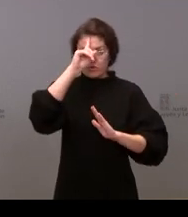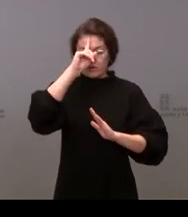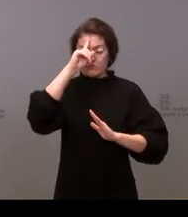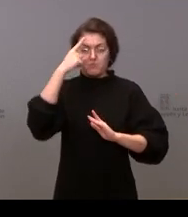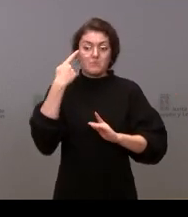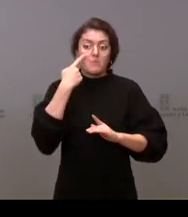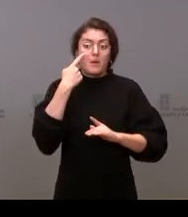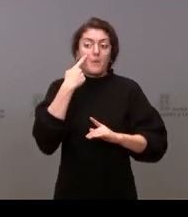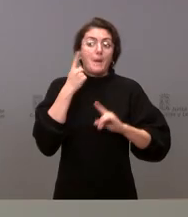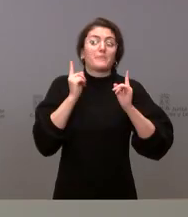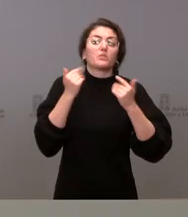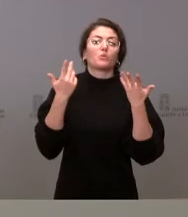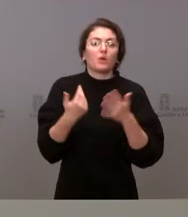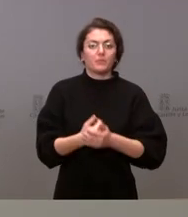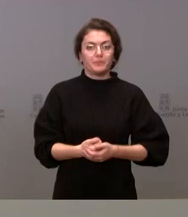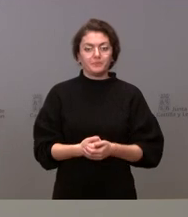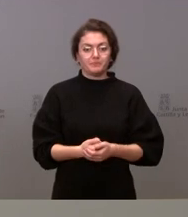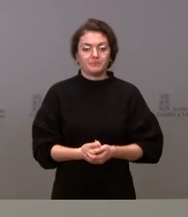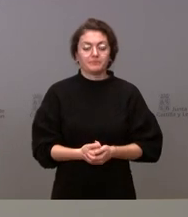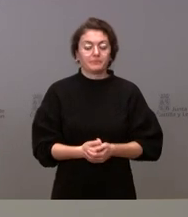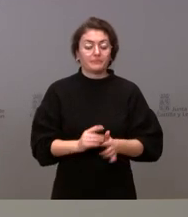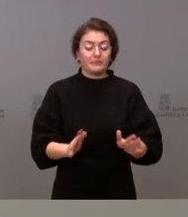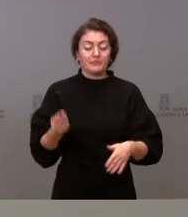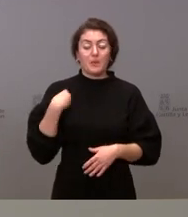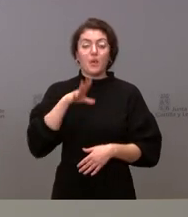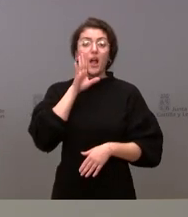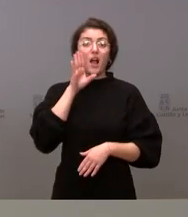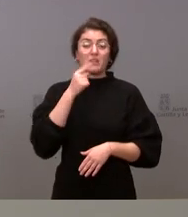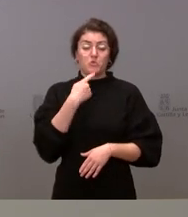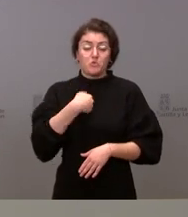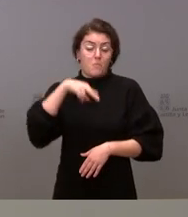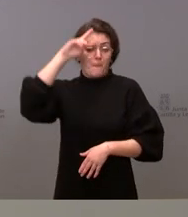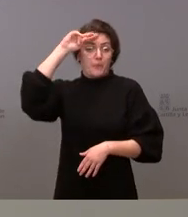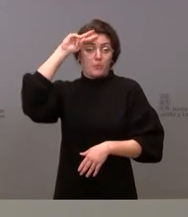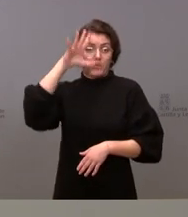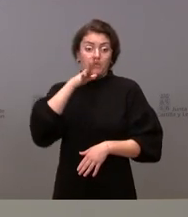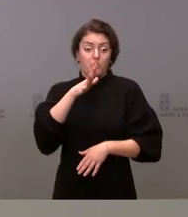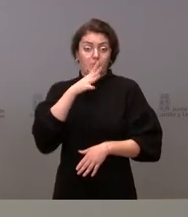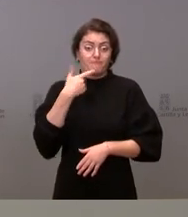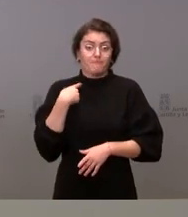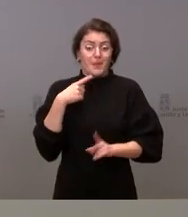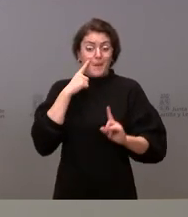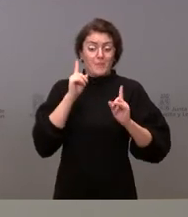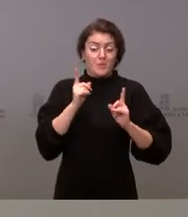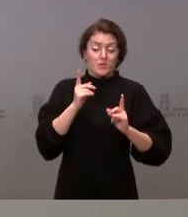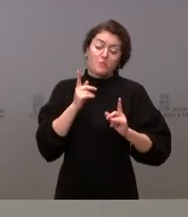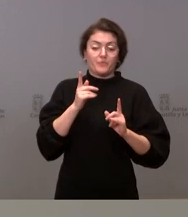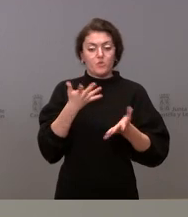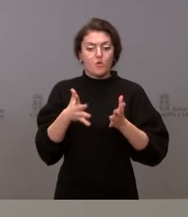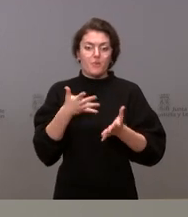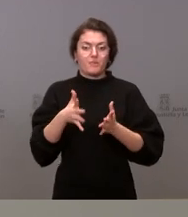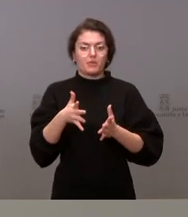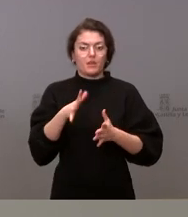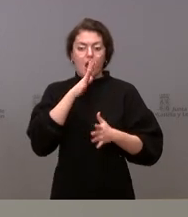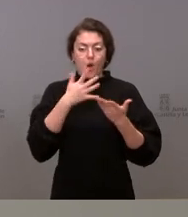gracias bueno como le he dicho antes yo estoy preocupada porque la previsión normalmente estamos en un